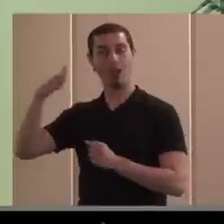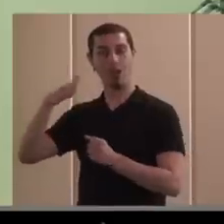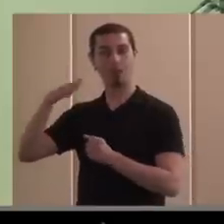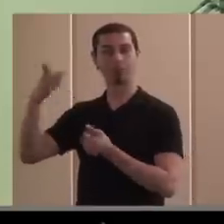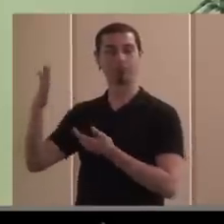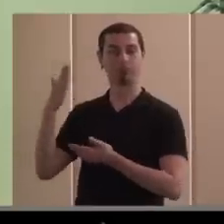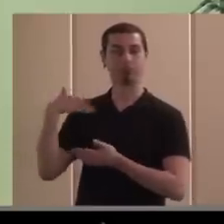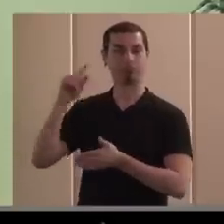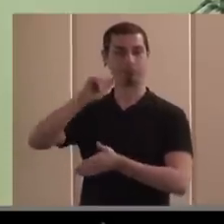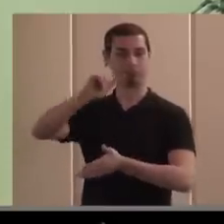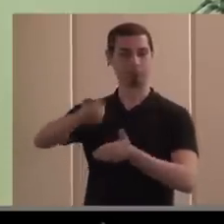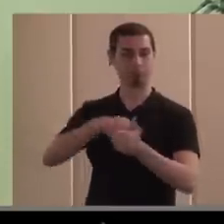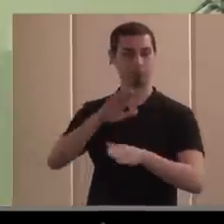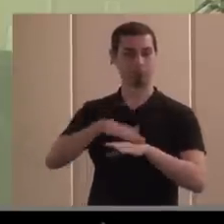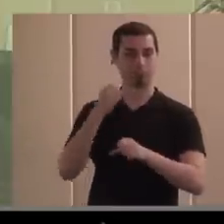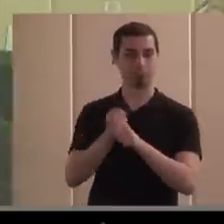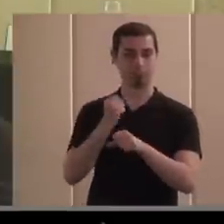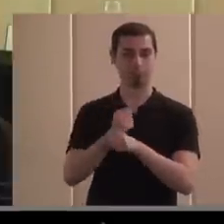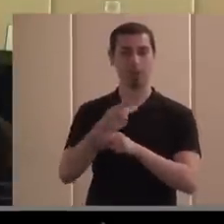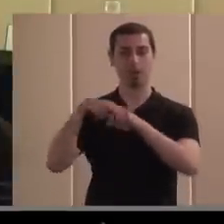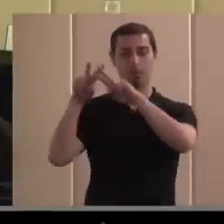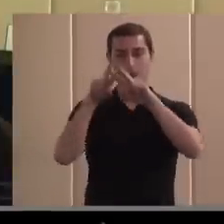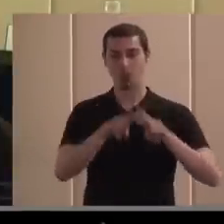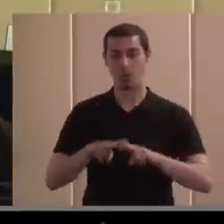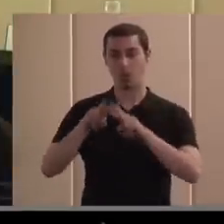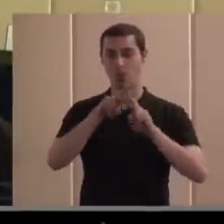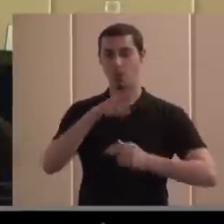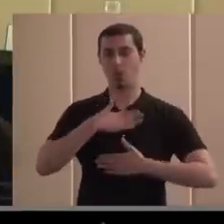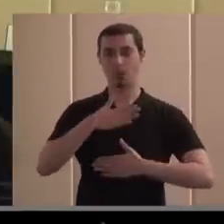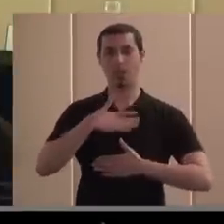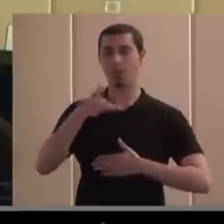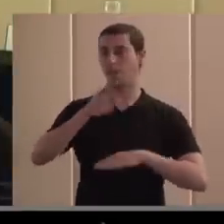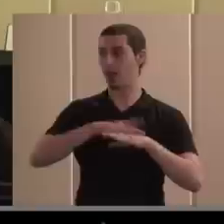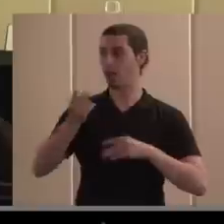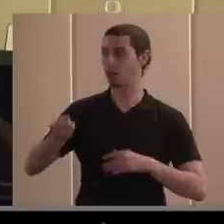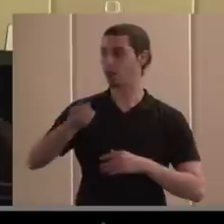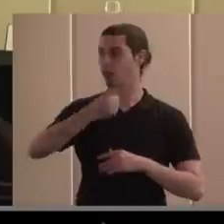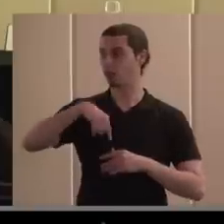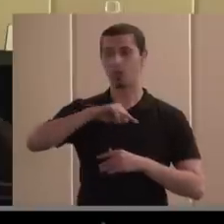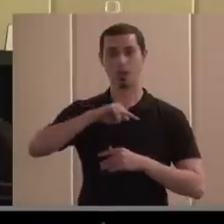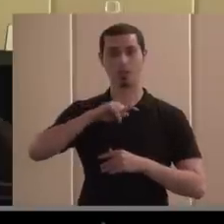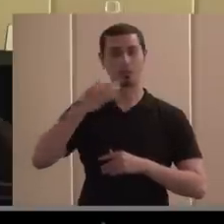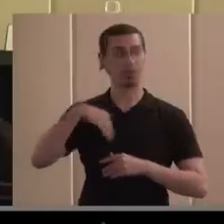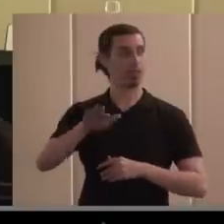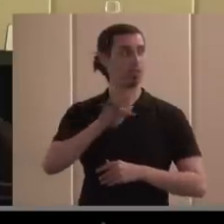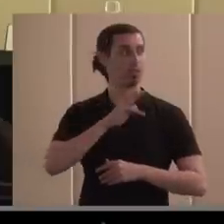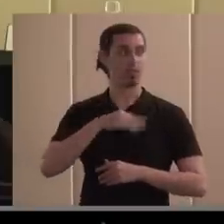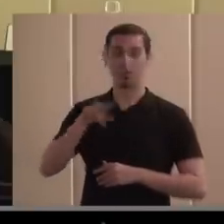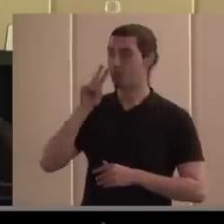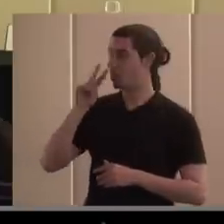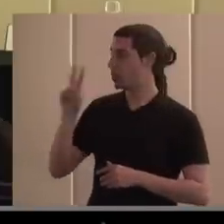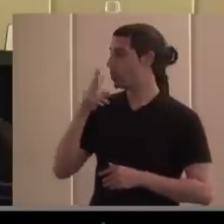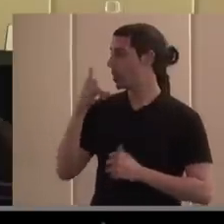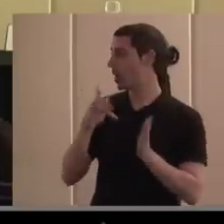masoquistas que nos sometemos a auditorías voluntarias para todas las cosas que hacemos le miro a Jesús porque él es también